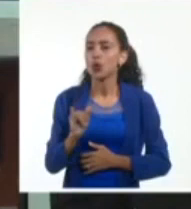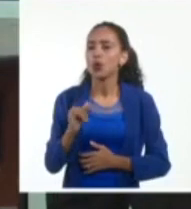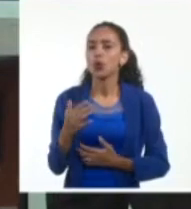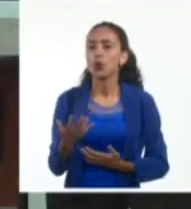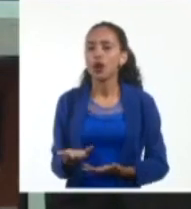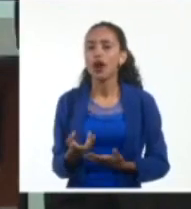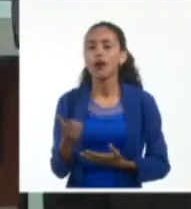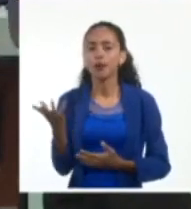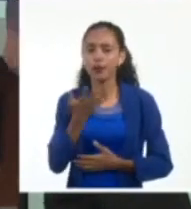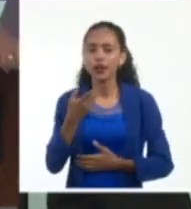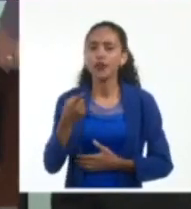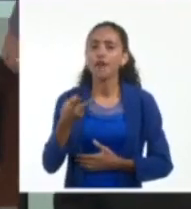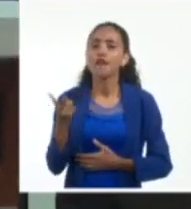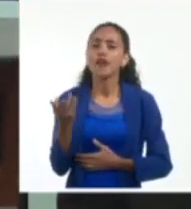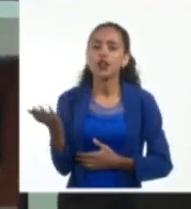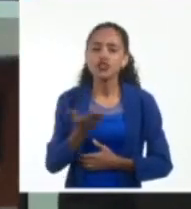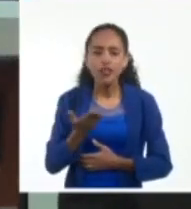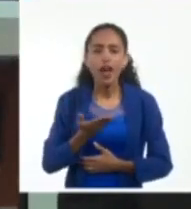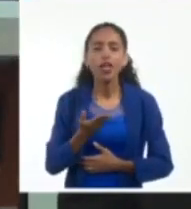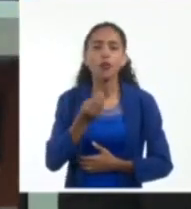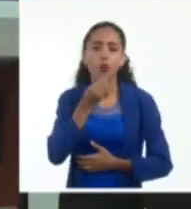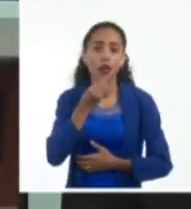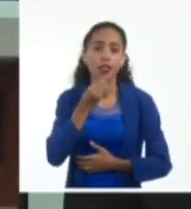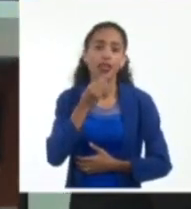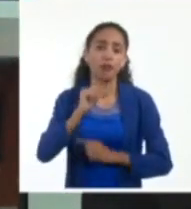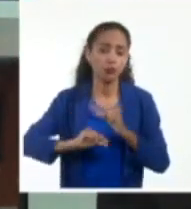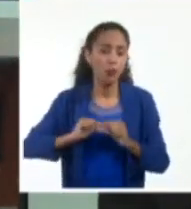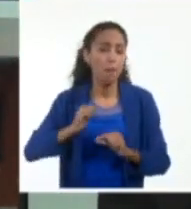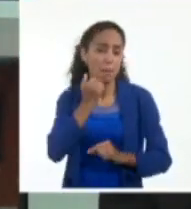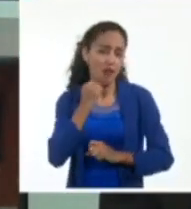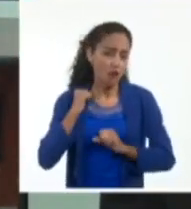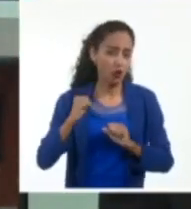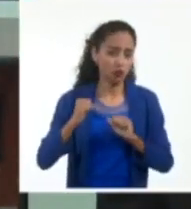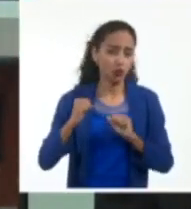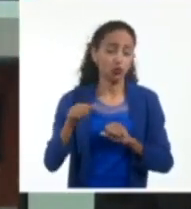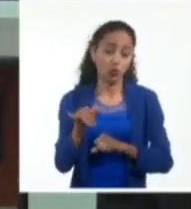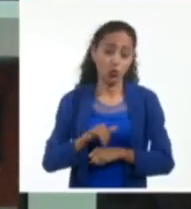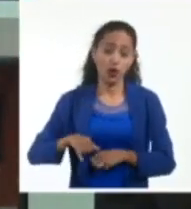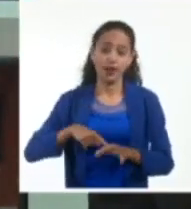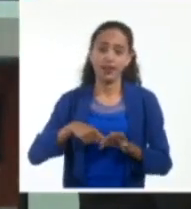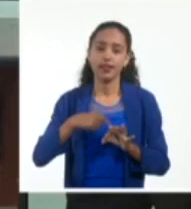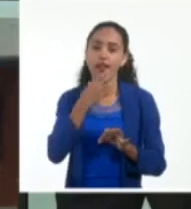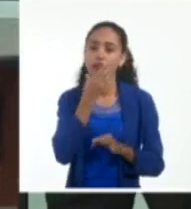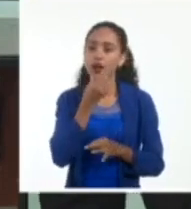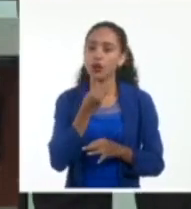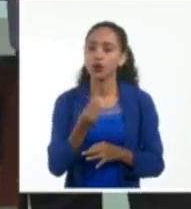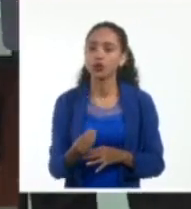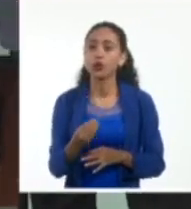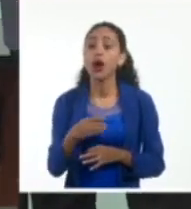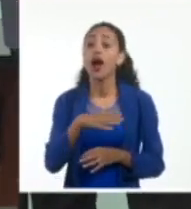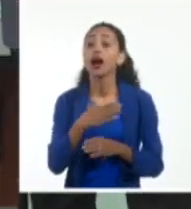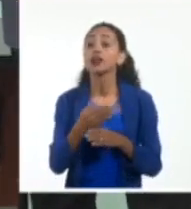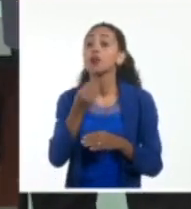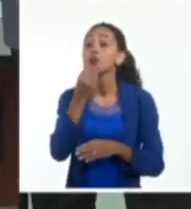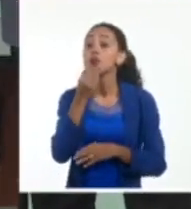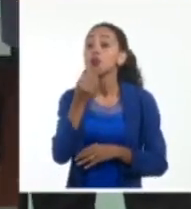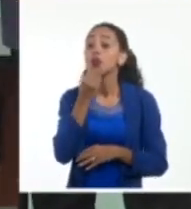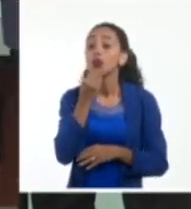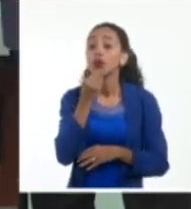con velocidades que irán aumentando gradualmente en la isla de la juventud hasta alcanzar fuerza